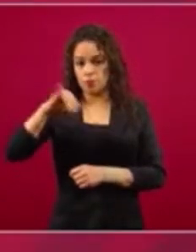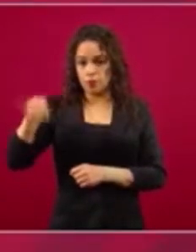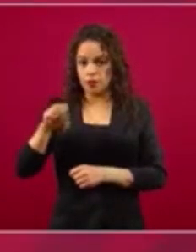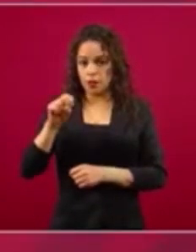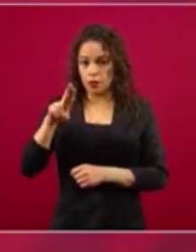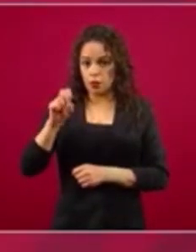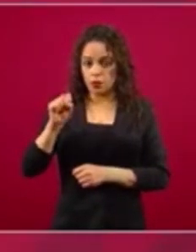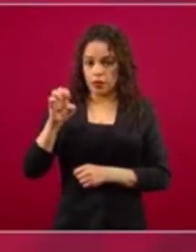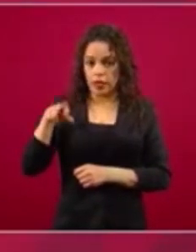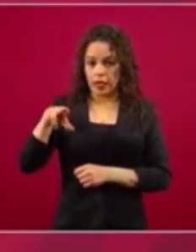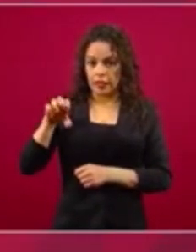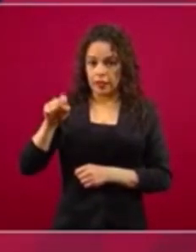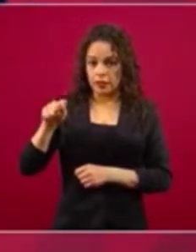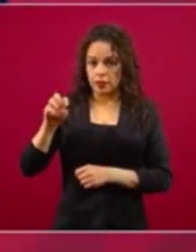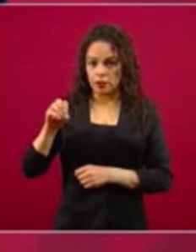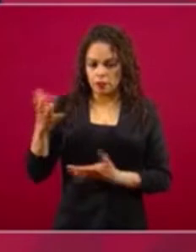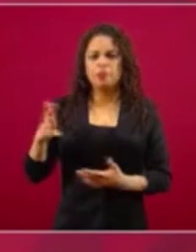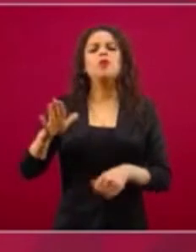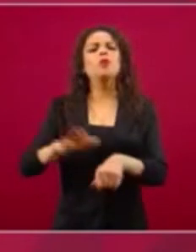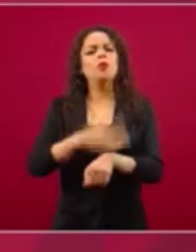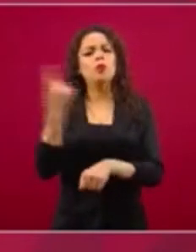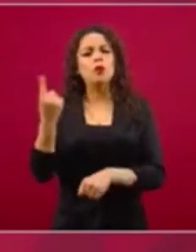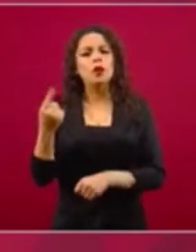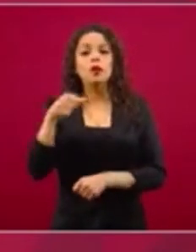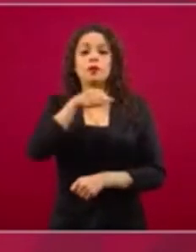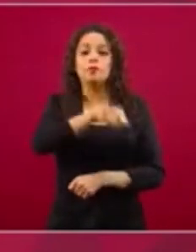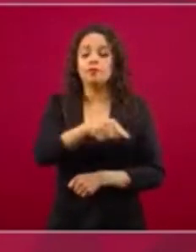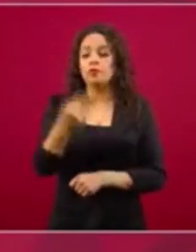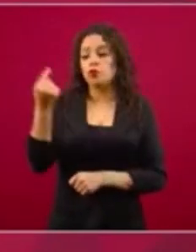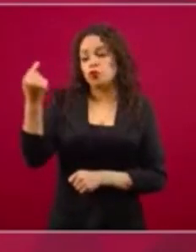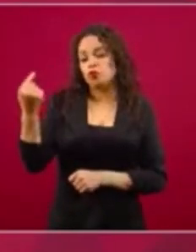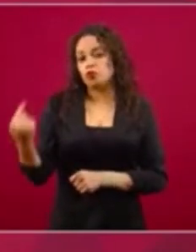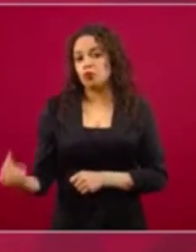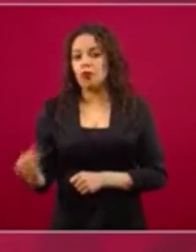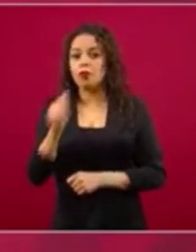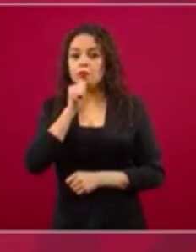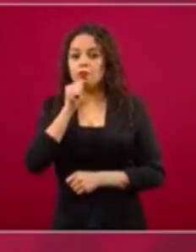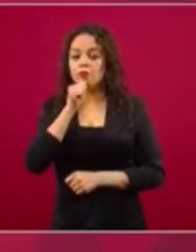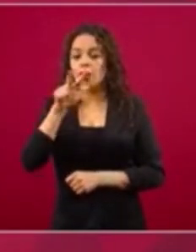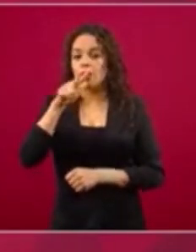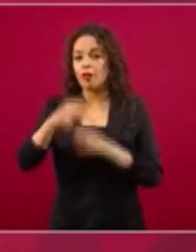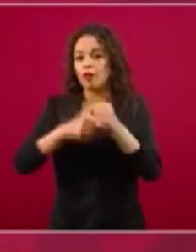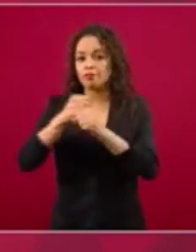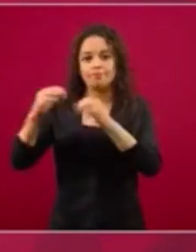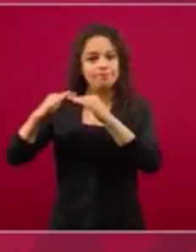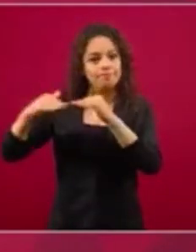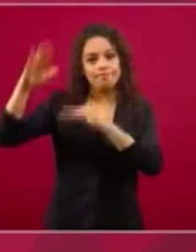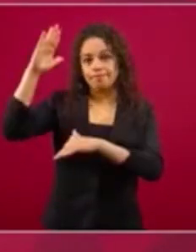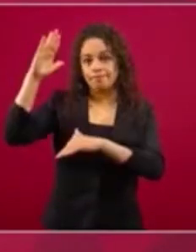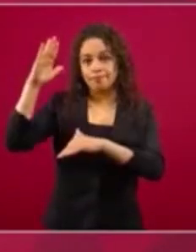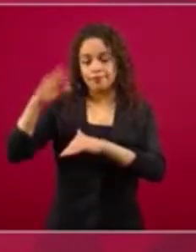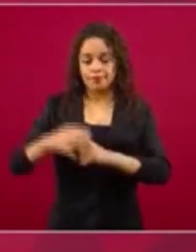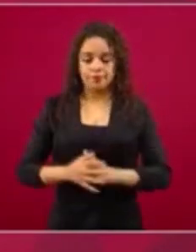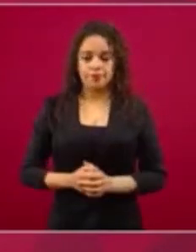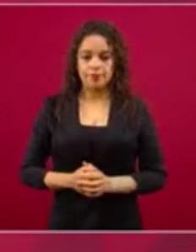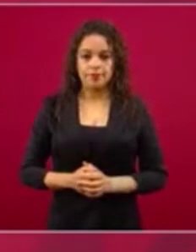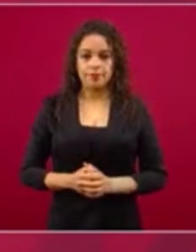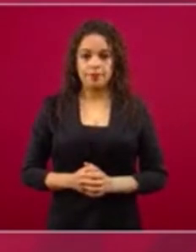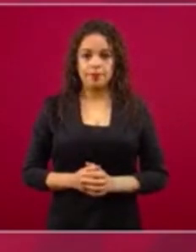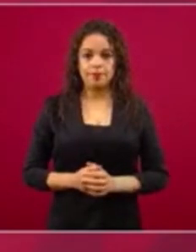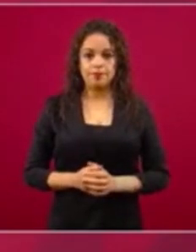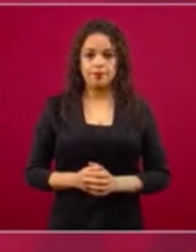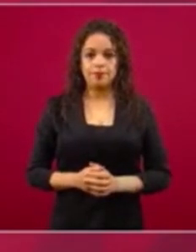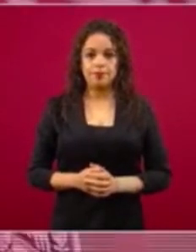menor de edad. De modo que quien sea